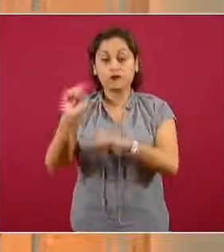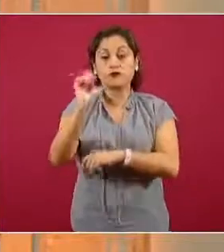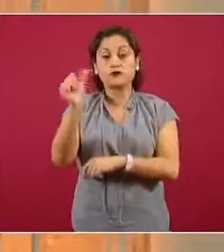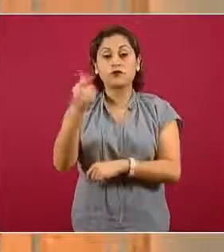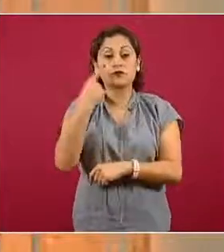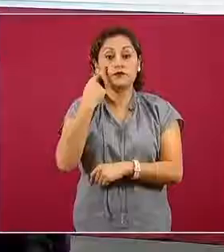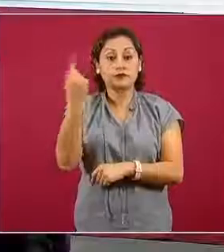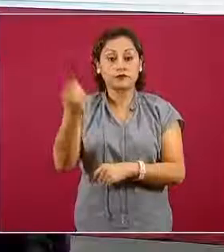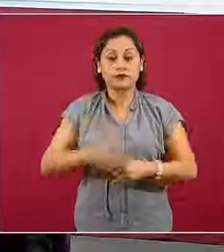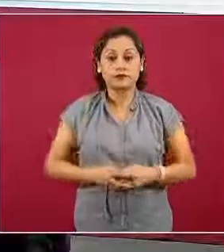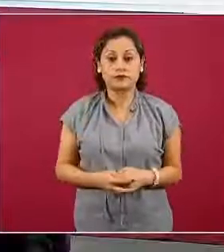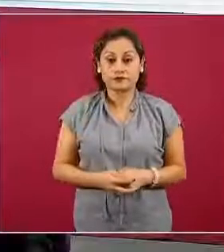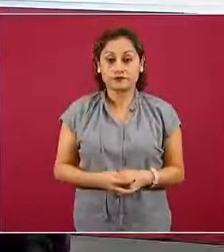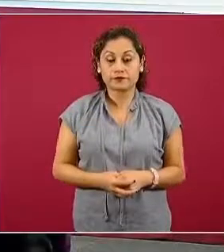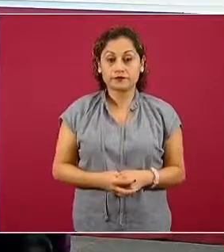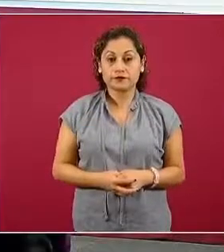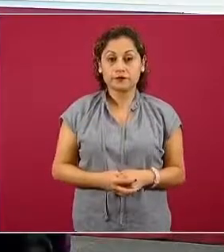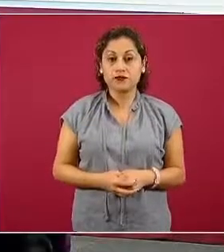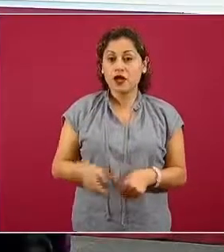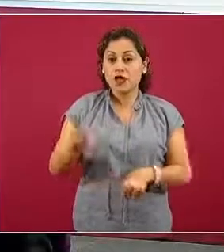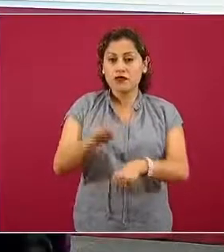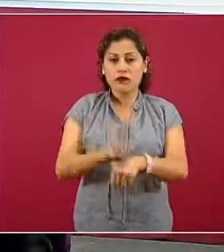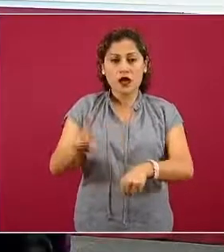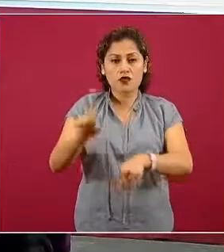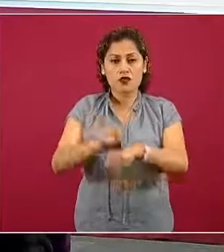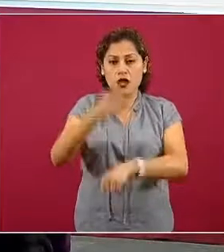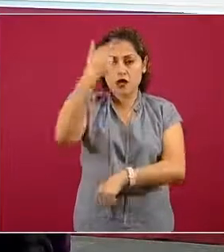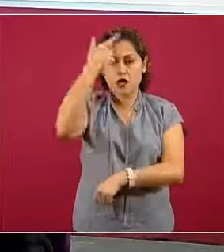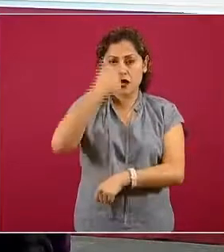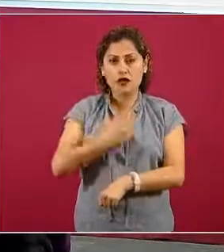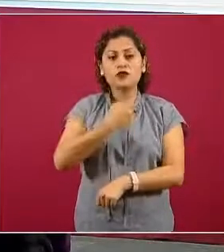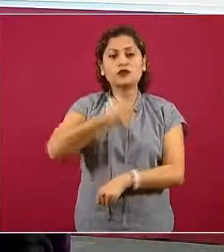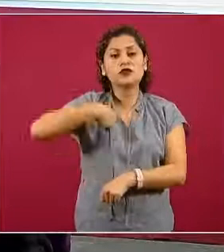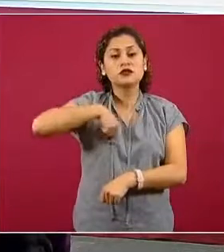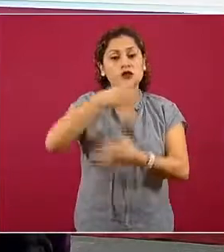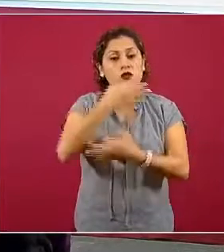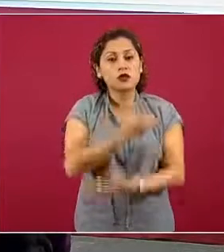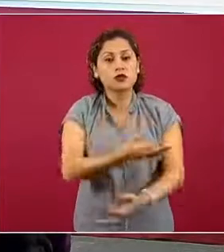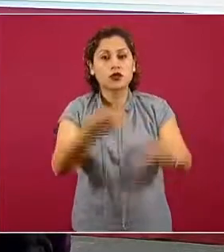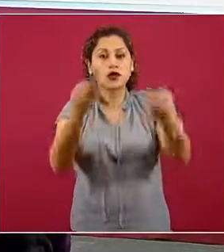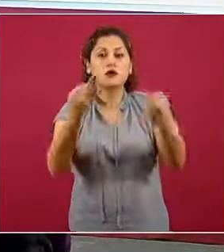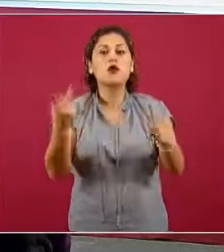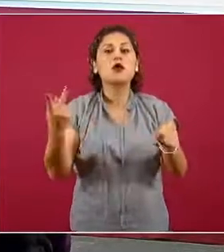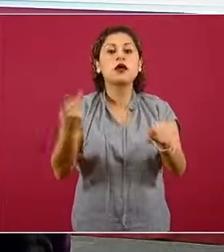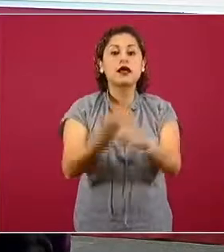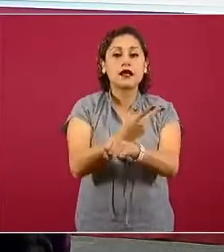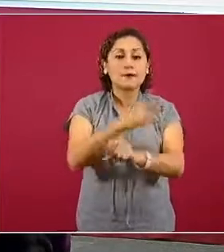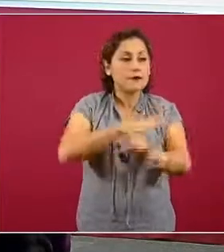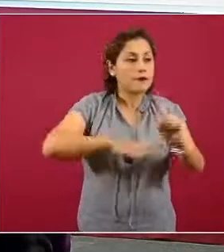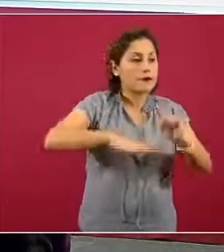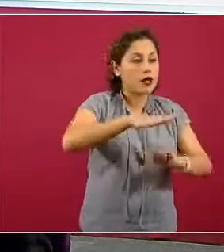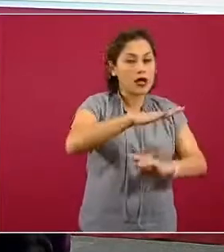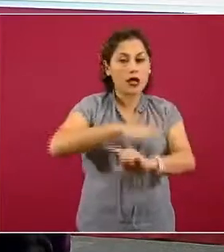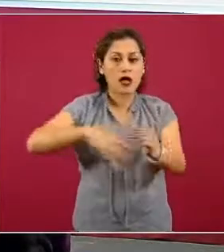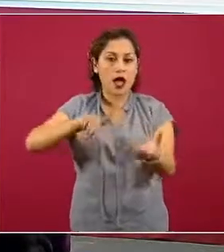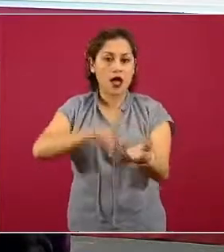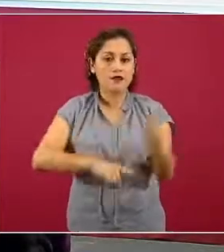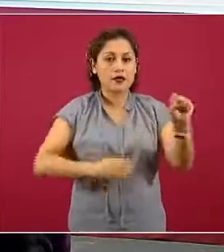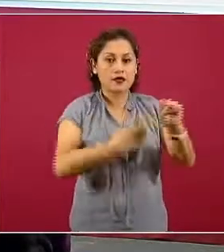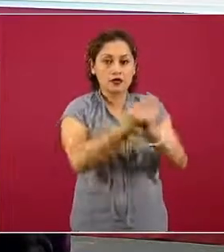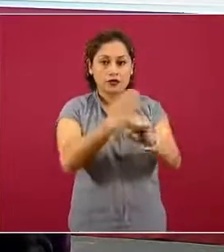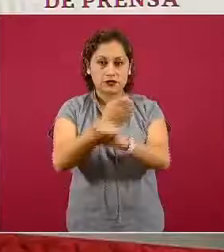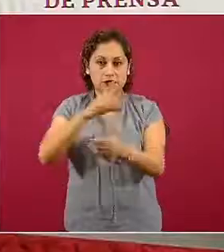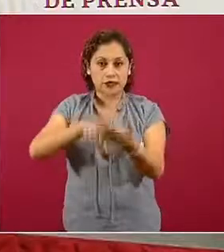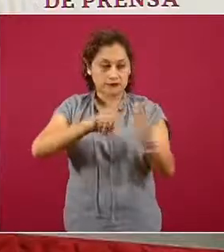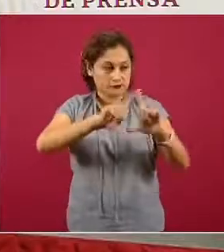Aprovechamos todas las noches para recordar a la población cuáles son los niveles de riesgo en función de las entidades en donde cada una de ellas se